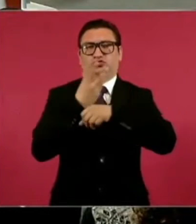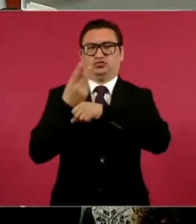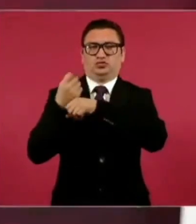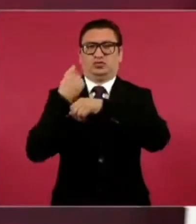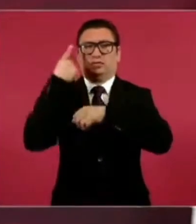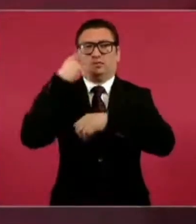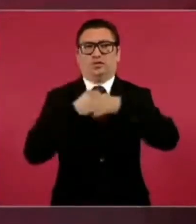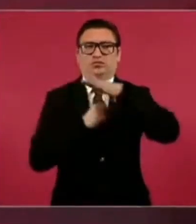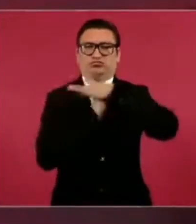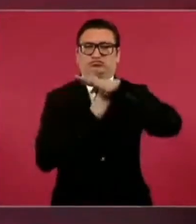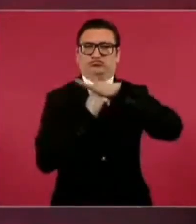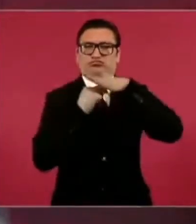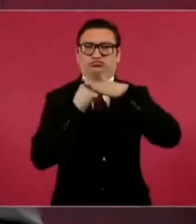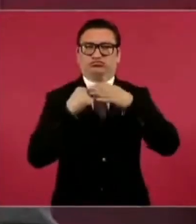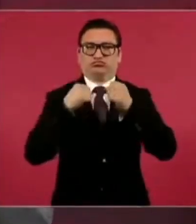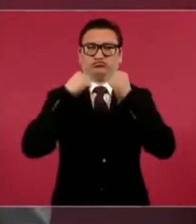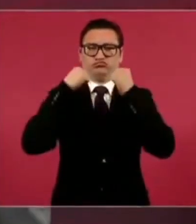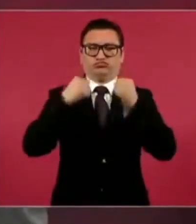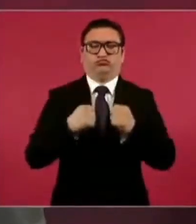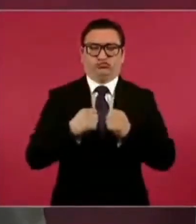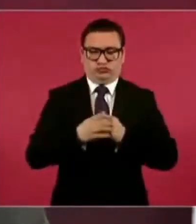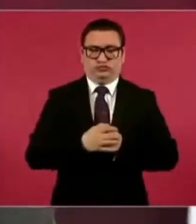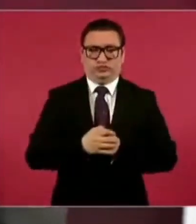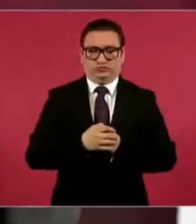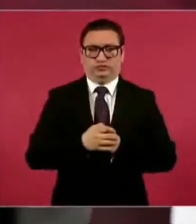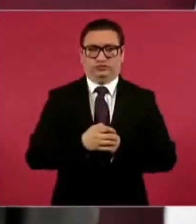el segundo piso